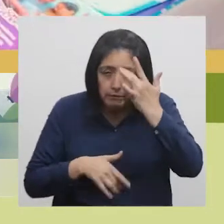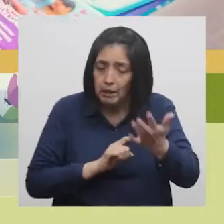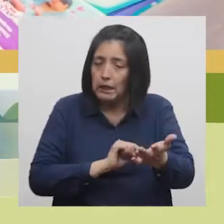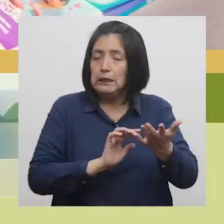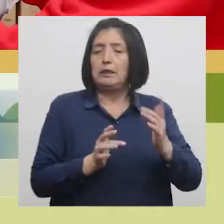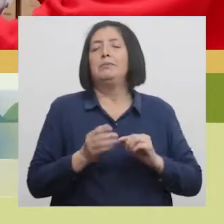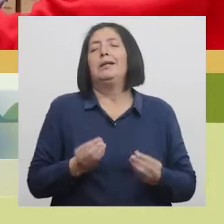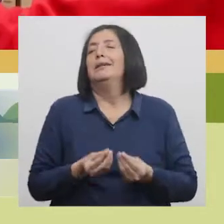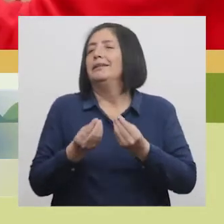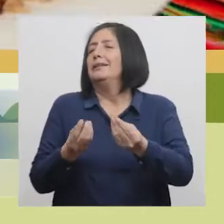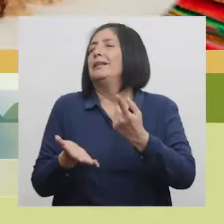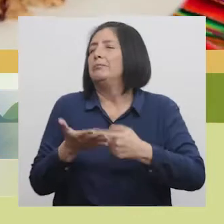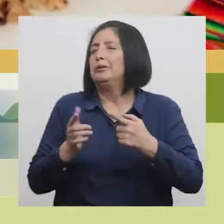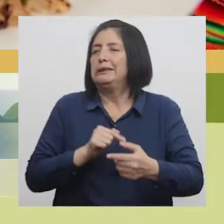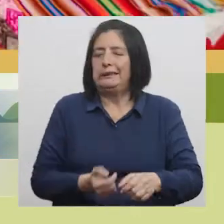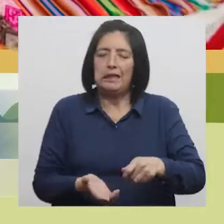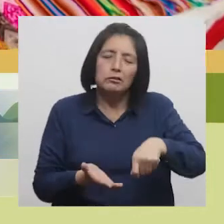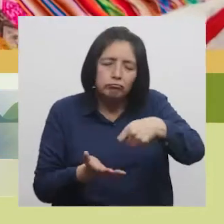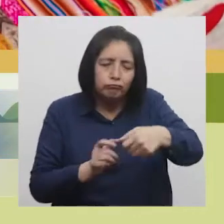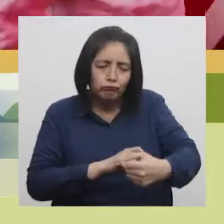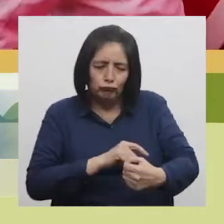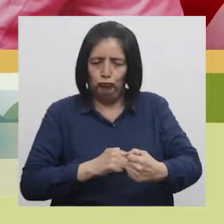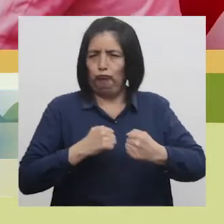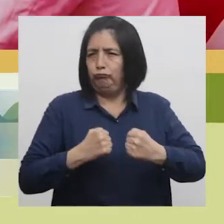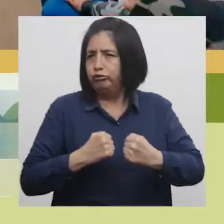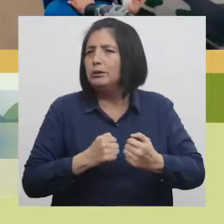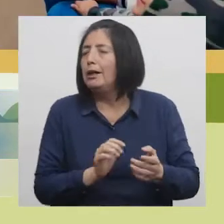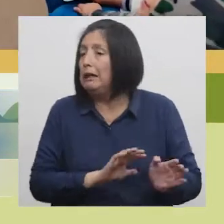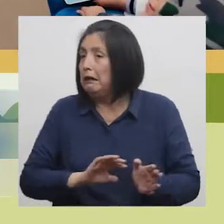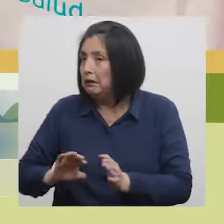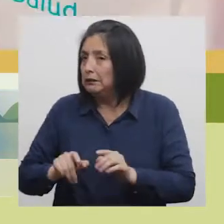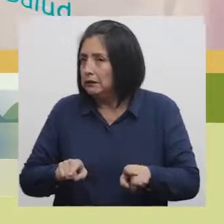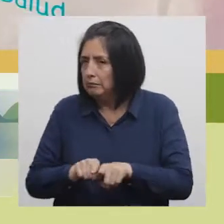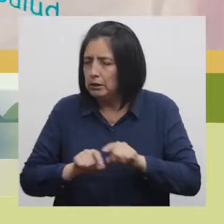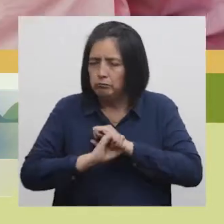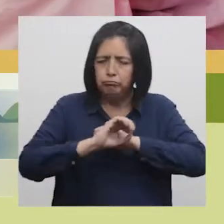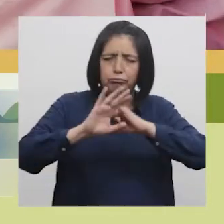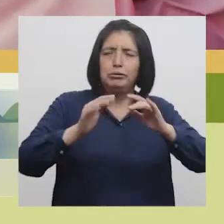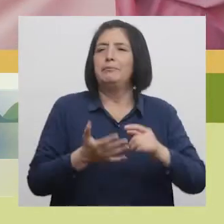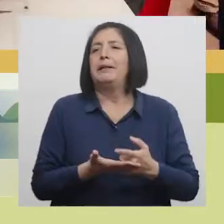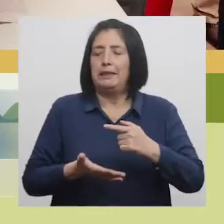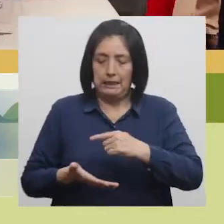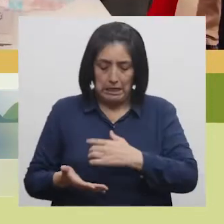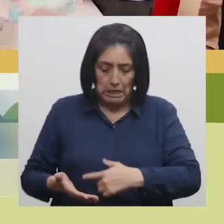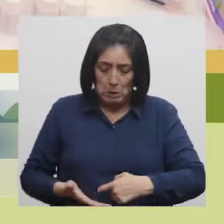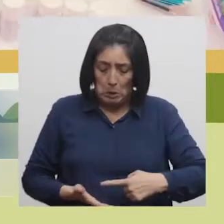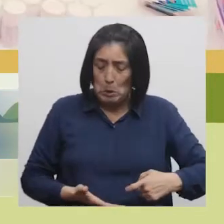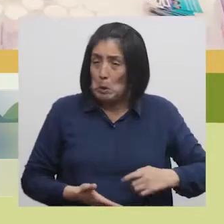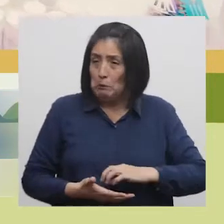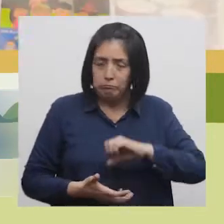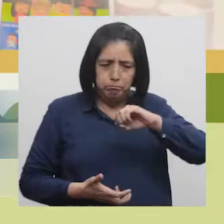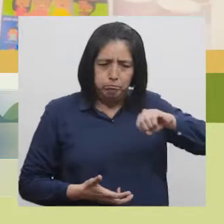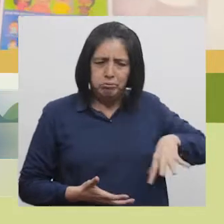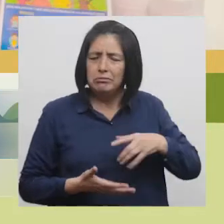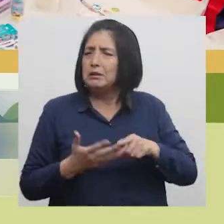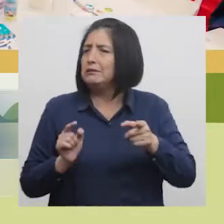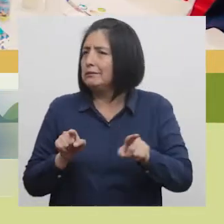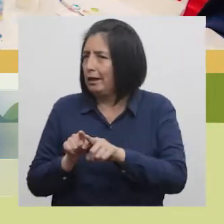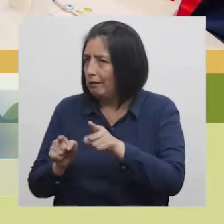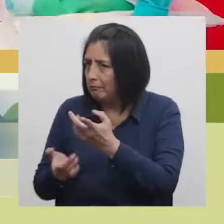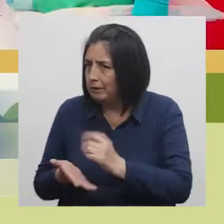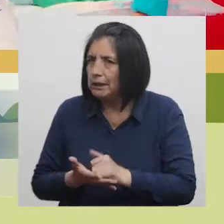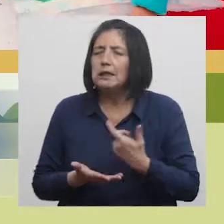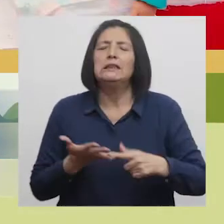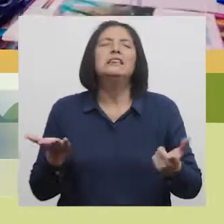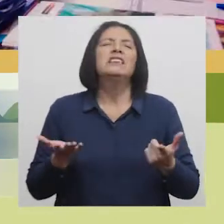estamos dando los micronutrientes Estamos también en la campaña de desparasitación Y por último estamos hablando de